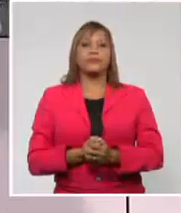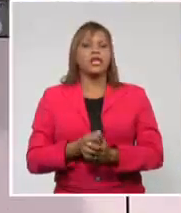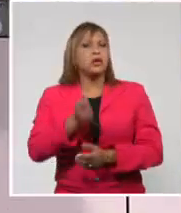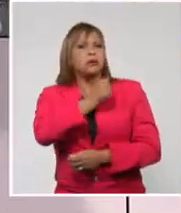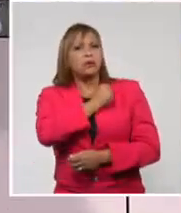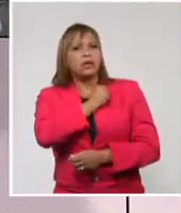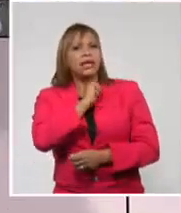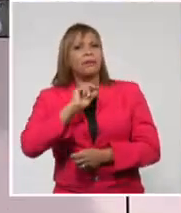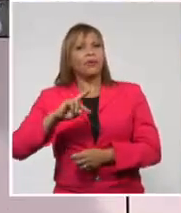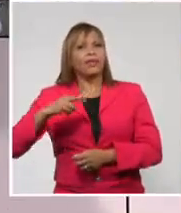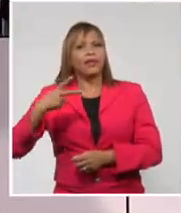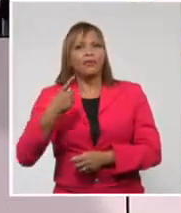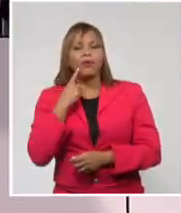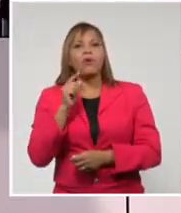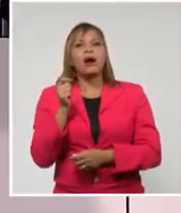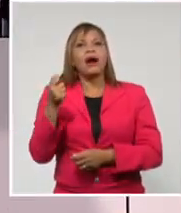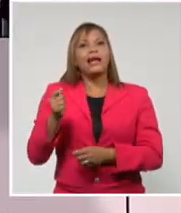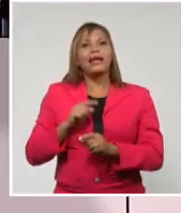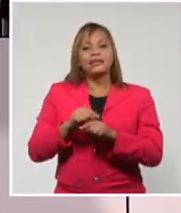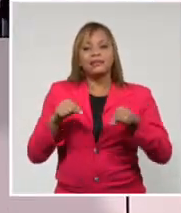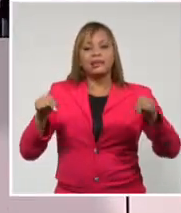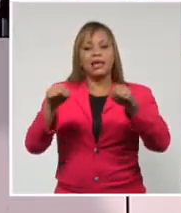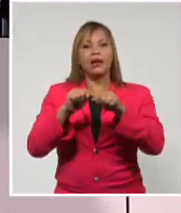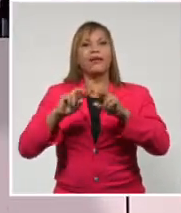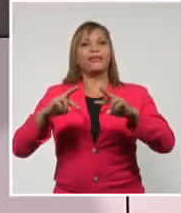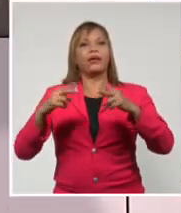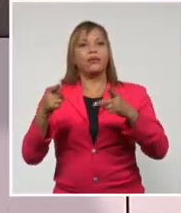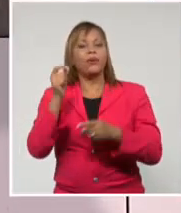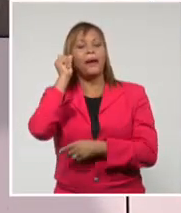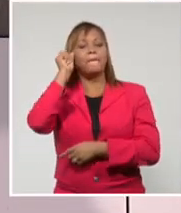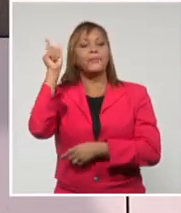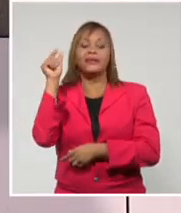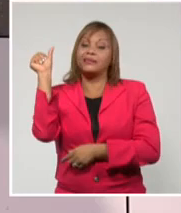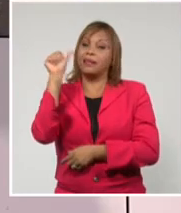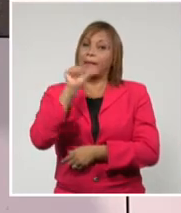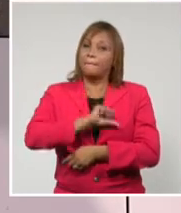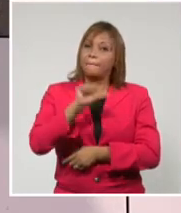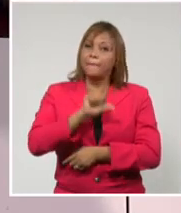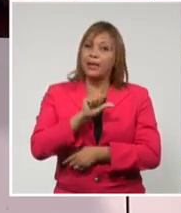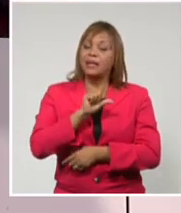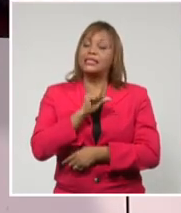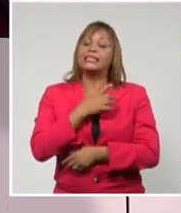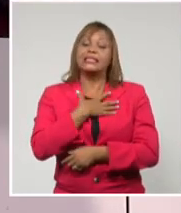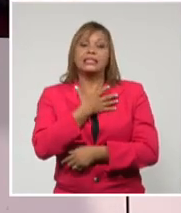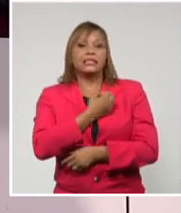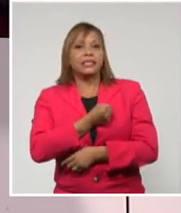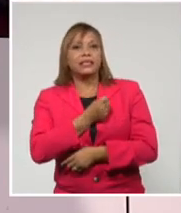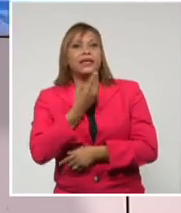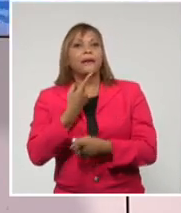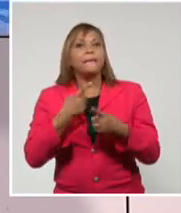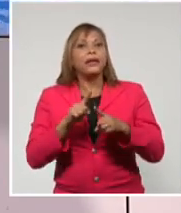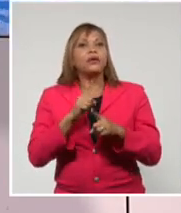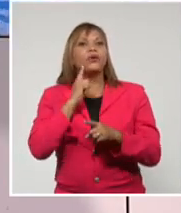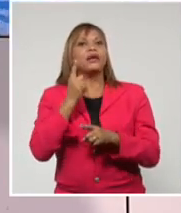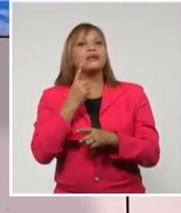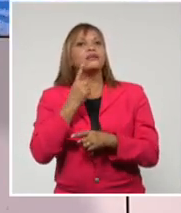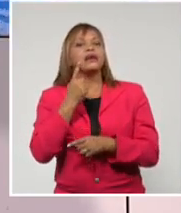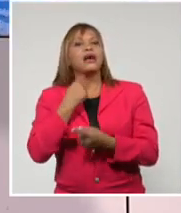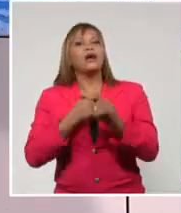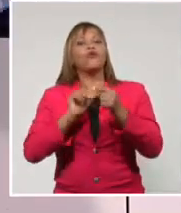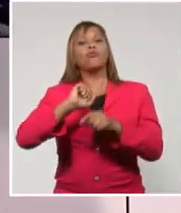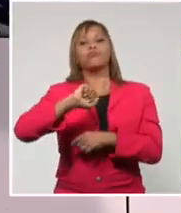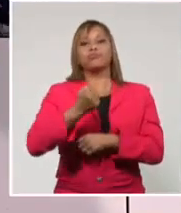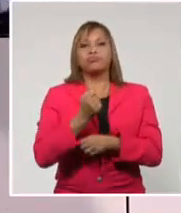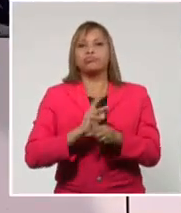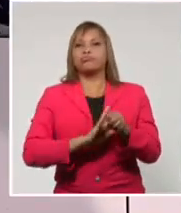que la vuelta a las aulas nos devuelva esas experiencias desagradables, amargas, sino que sirva para acentuar el control sobre la